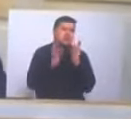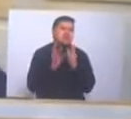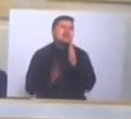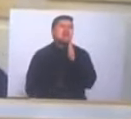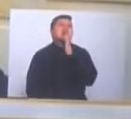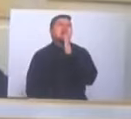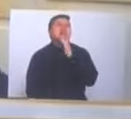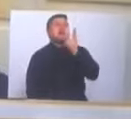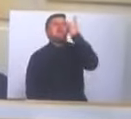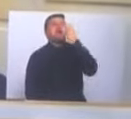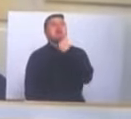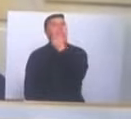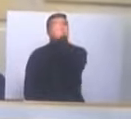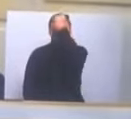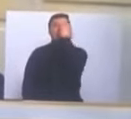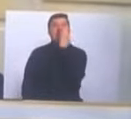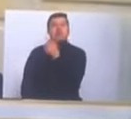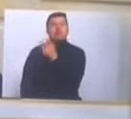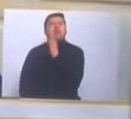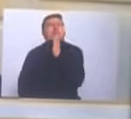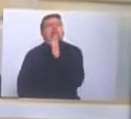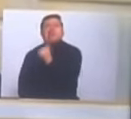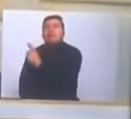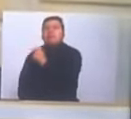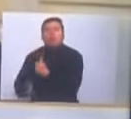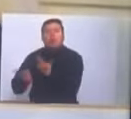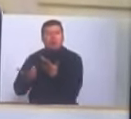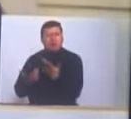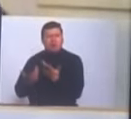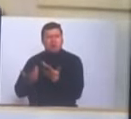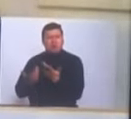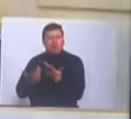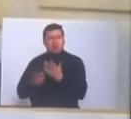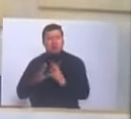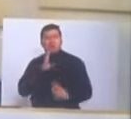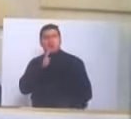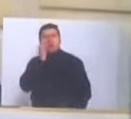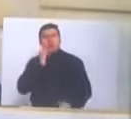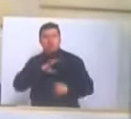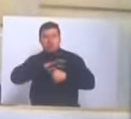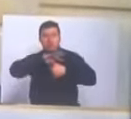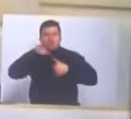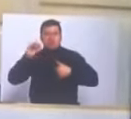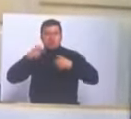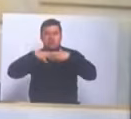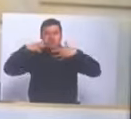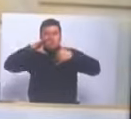quienes están atrás de quedarse con Electricaribe señor superintendente